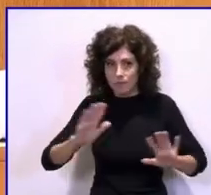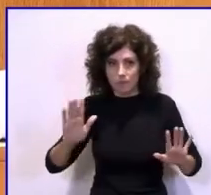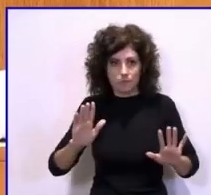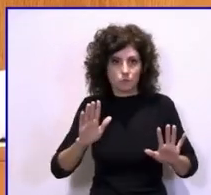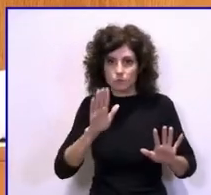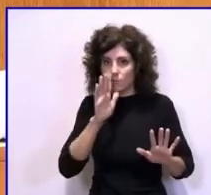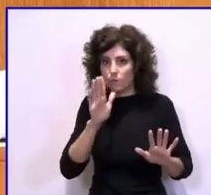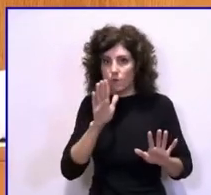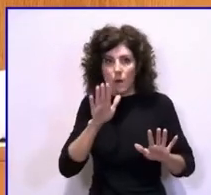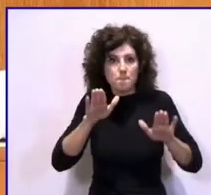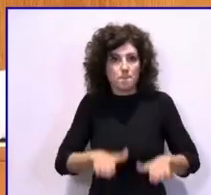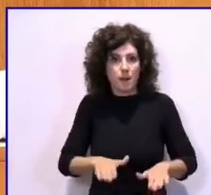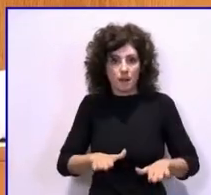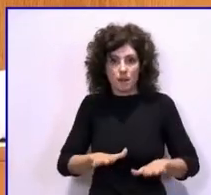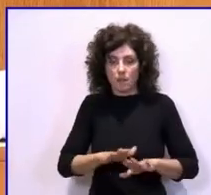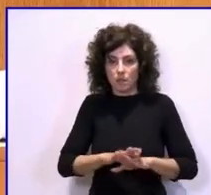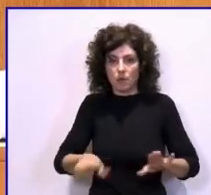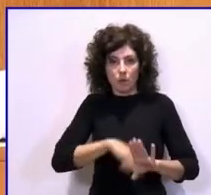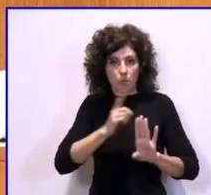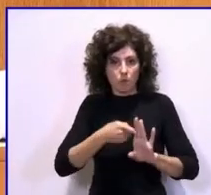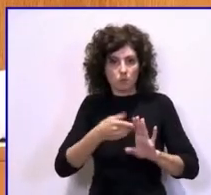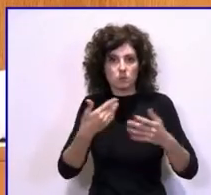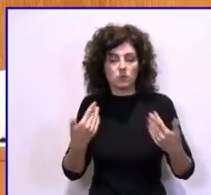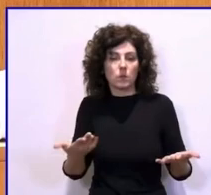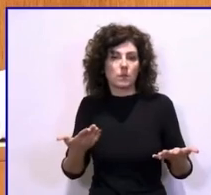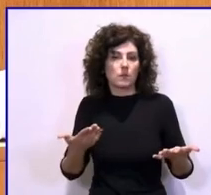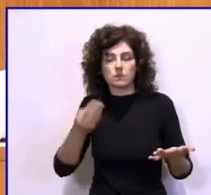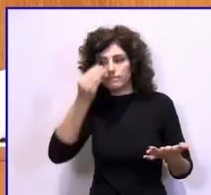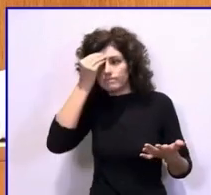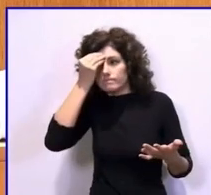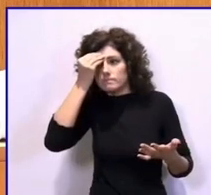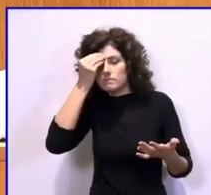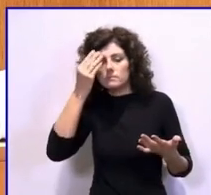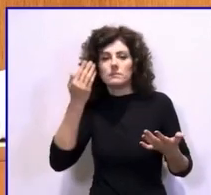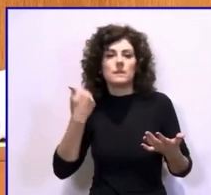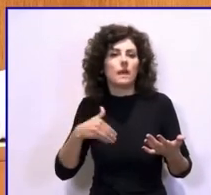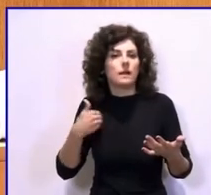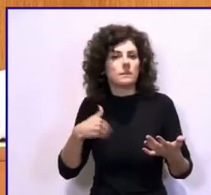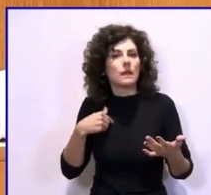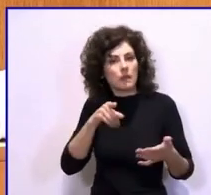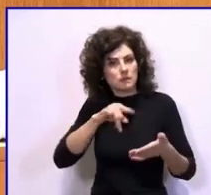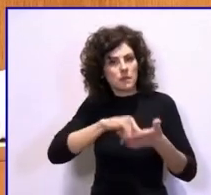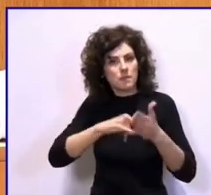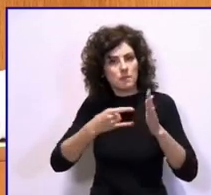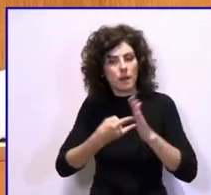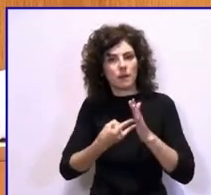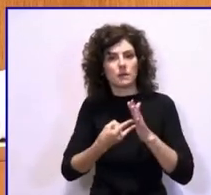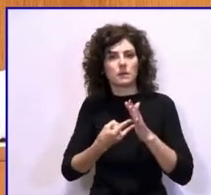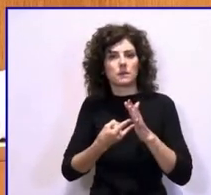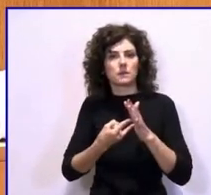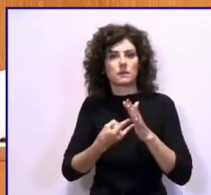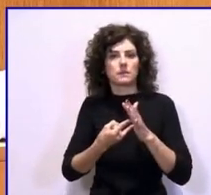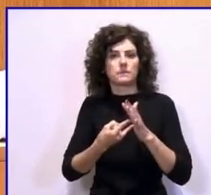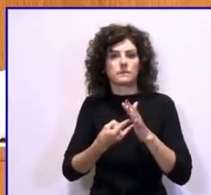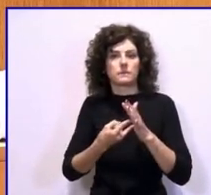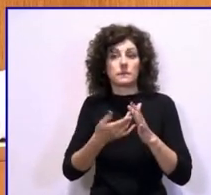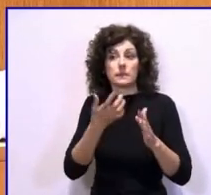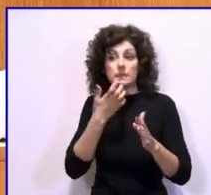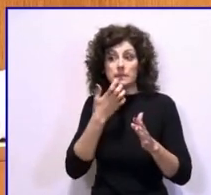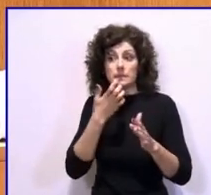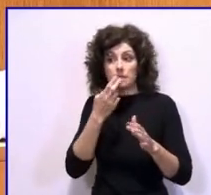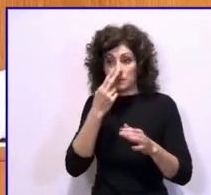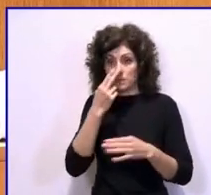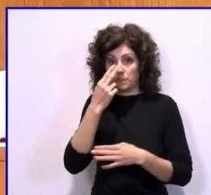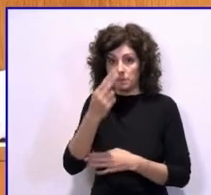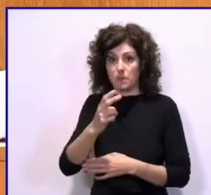paralizado. Por lo tanto, planteamos ya este plan, que si visitamos otros